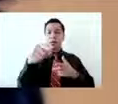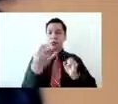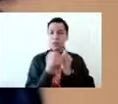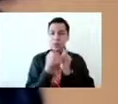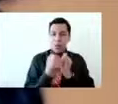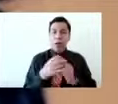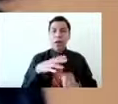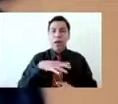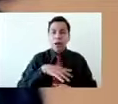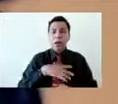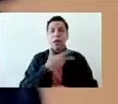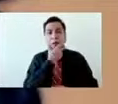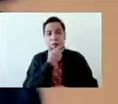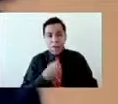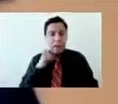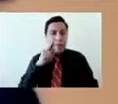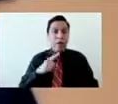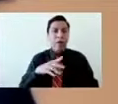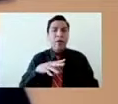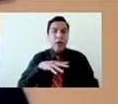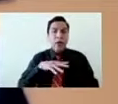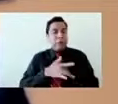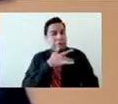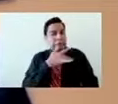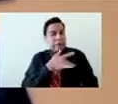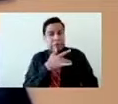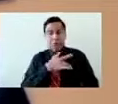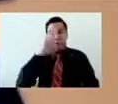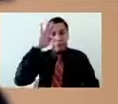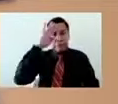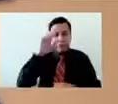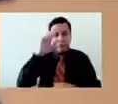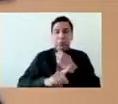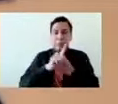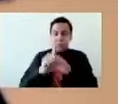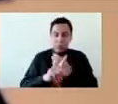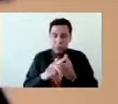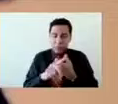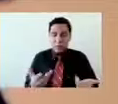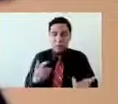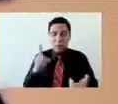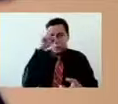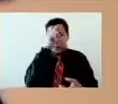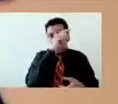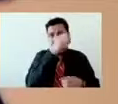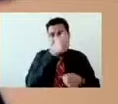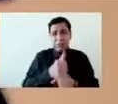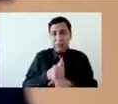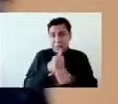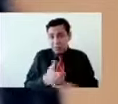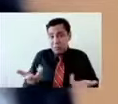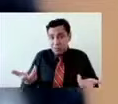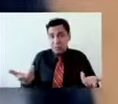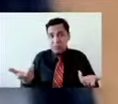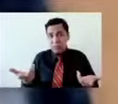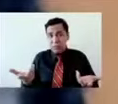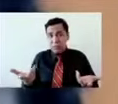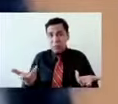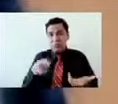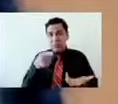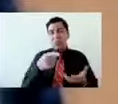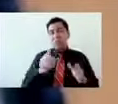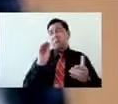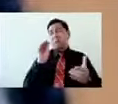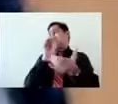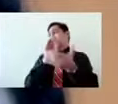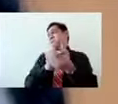pensamientos, con emociones, con conductas que a veces no son congruentes y que le está, también le está pasando mal o también le está pasando bien,